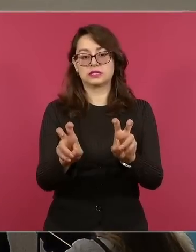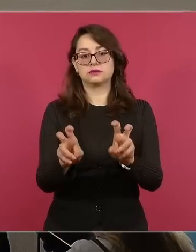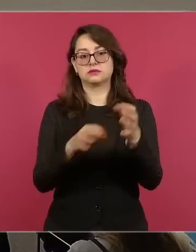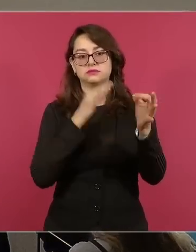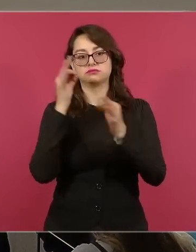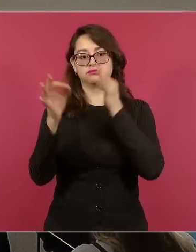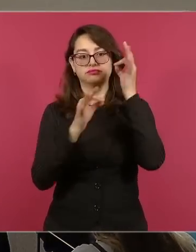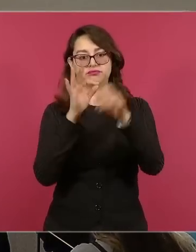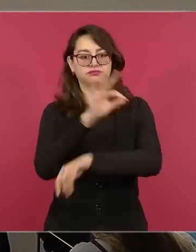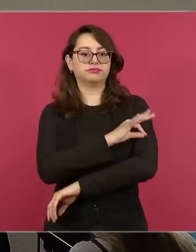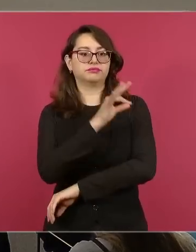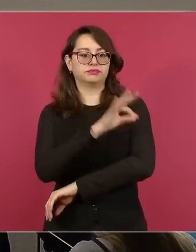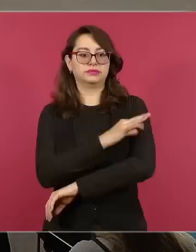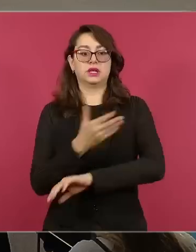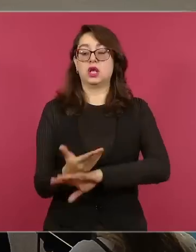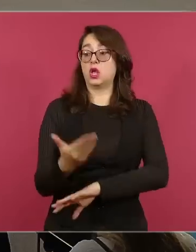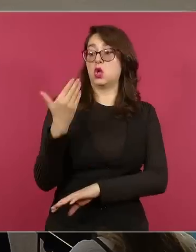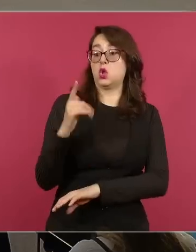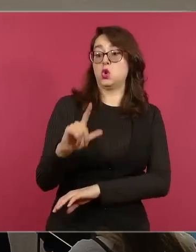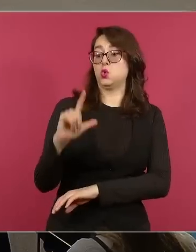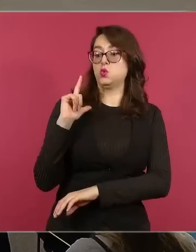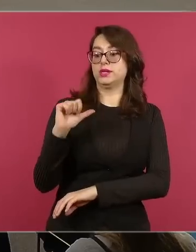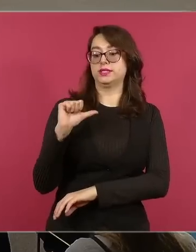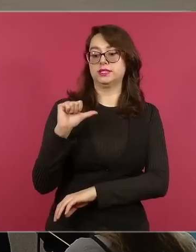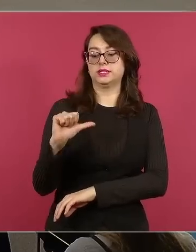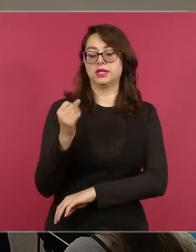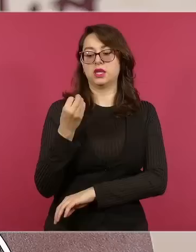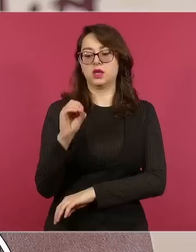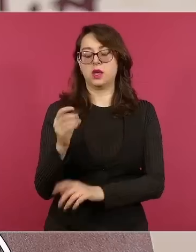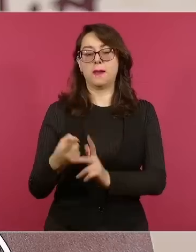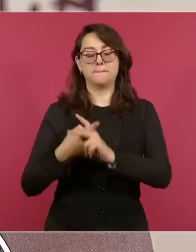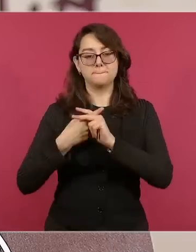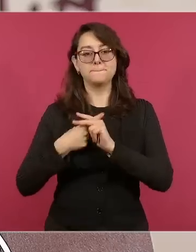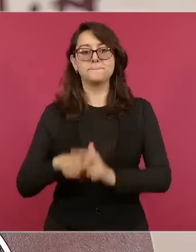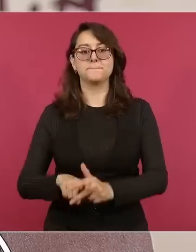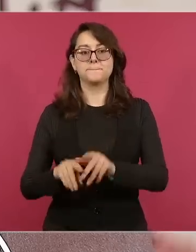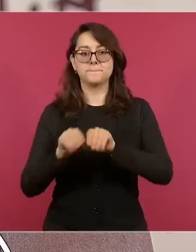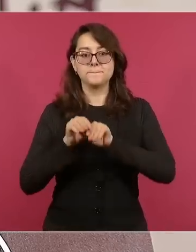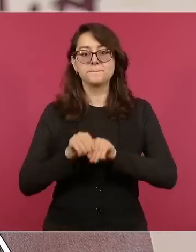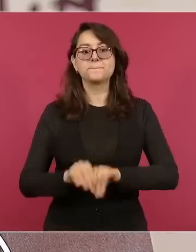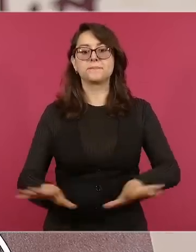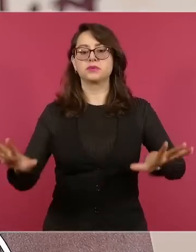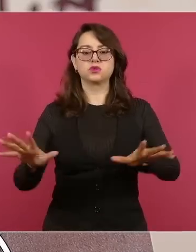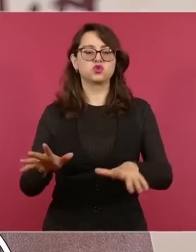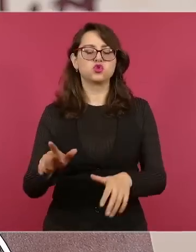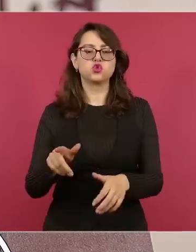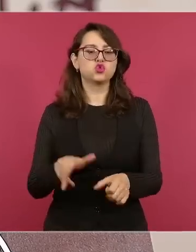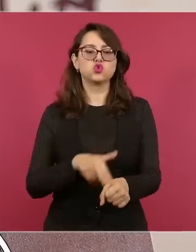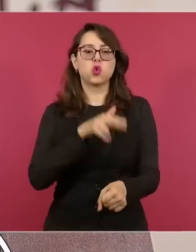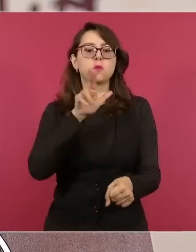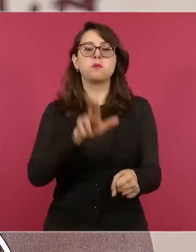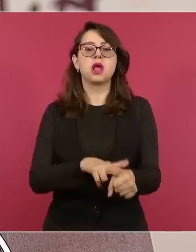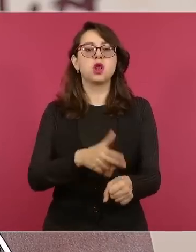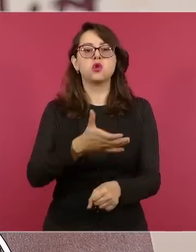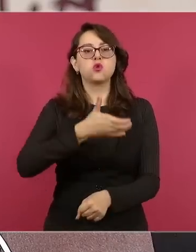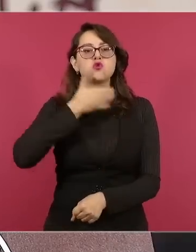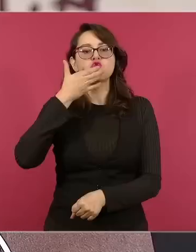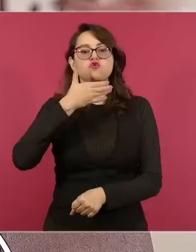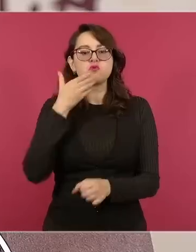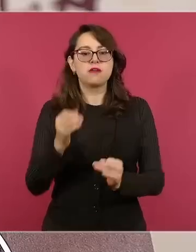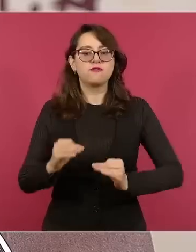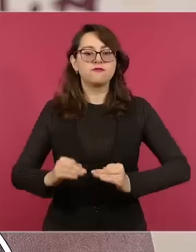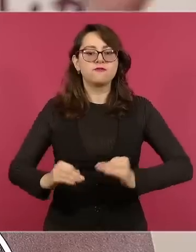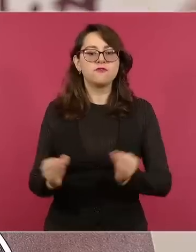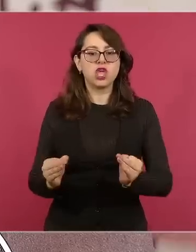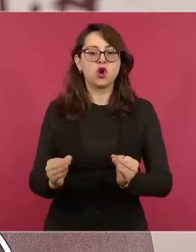de octubre dimos inicio a la campaña de vacunación invernal, a la campaña de vacunación que lo